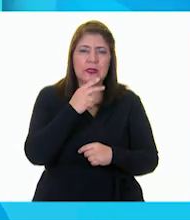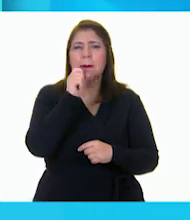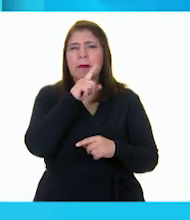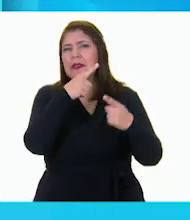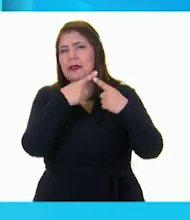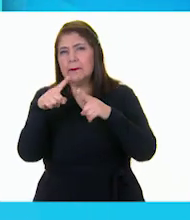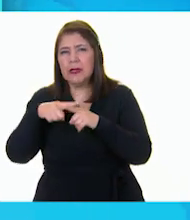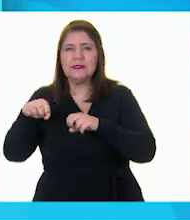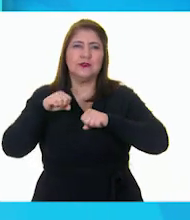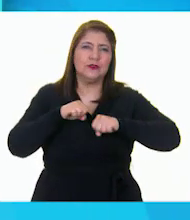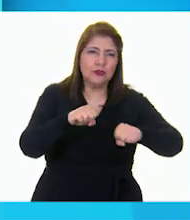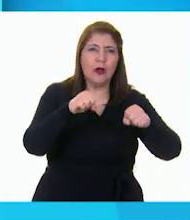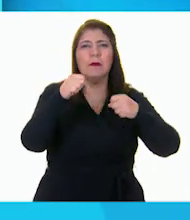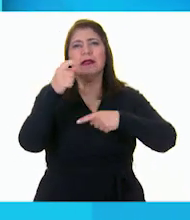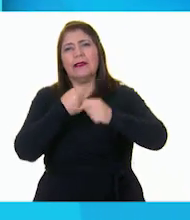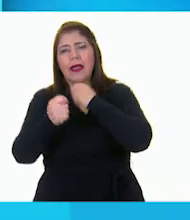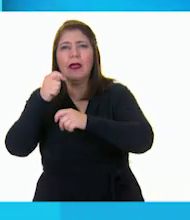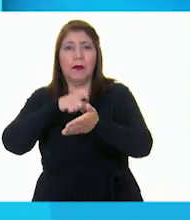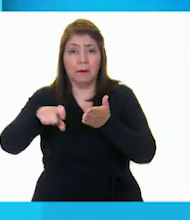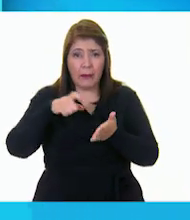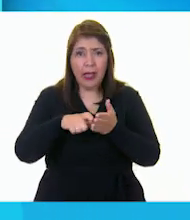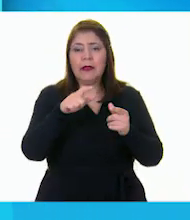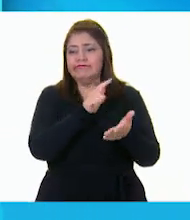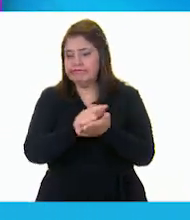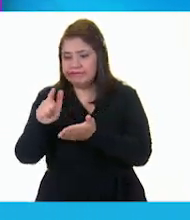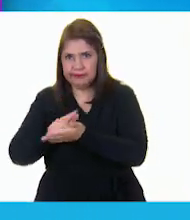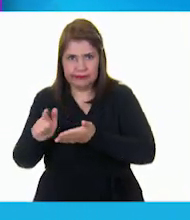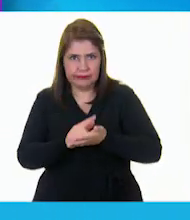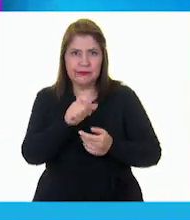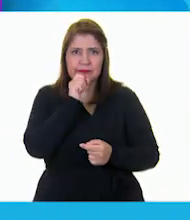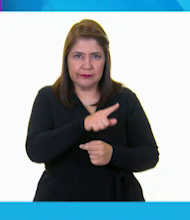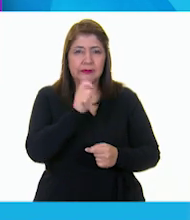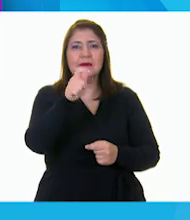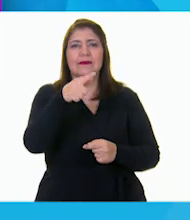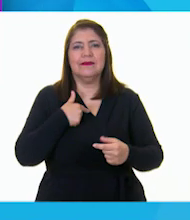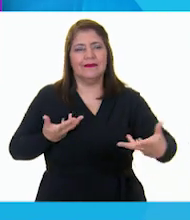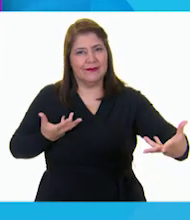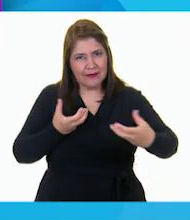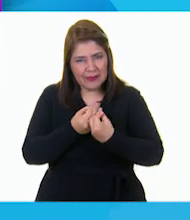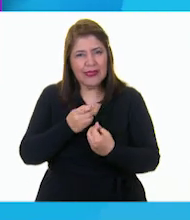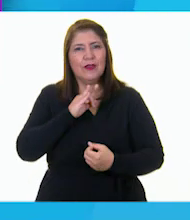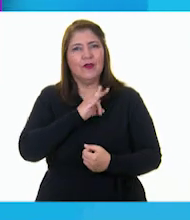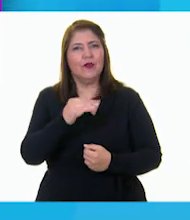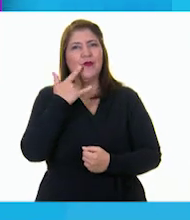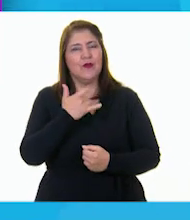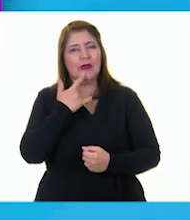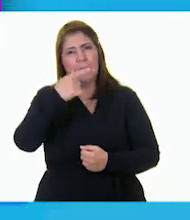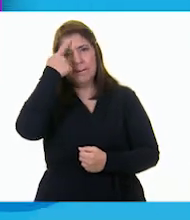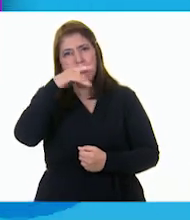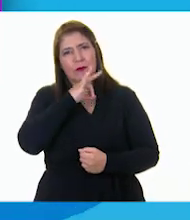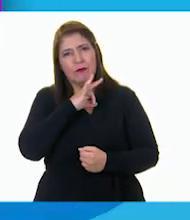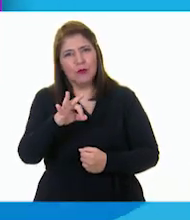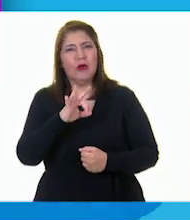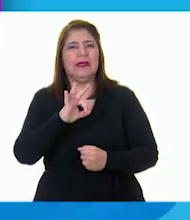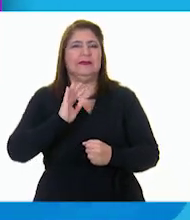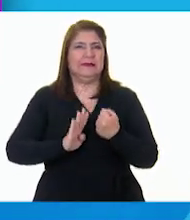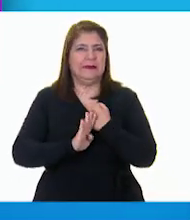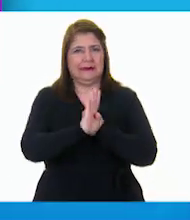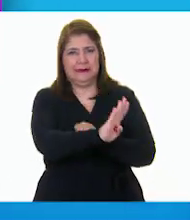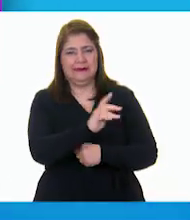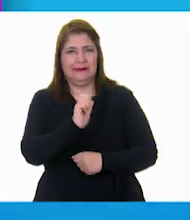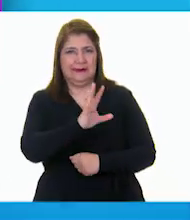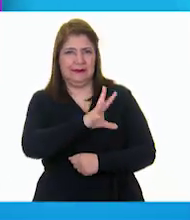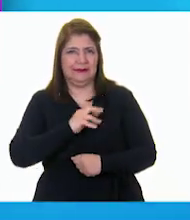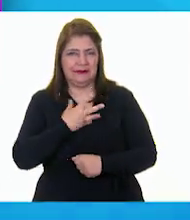cosas que compres en la tienda o en el supermercado. Sigamos luchando juntos contra este virus cuidándonos los unos